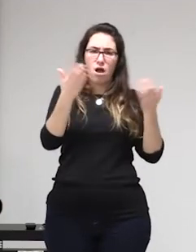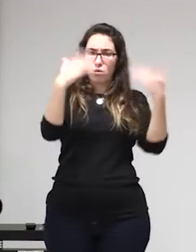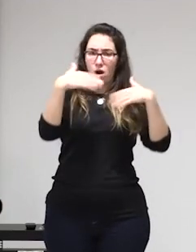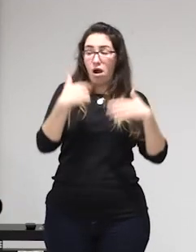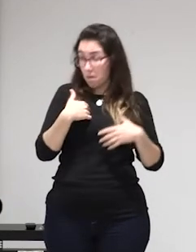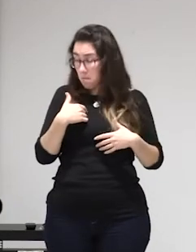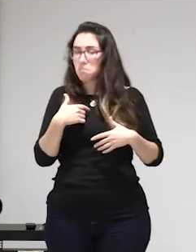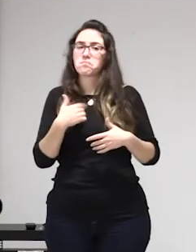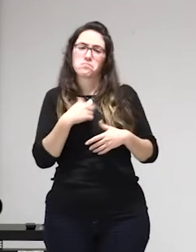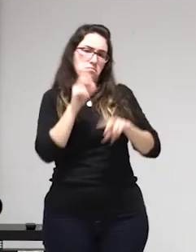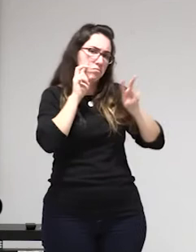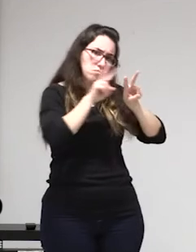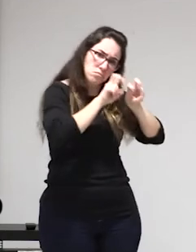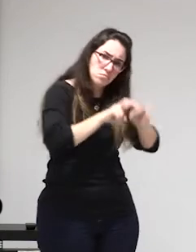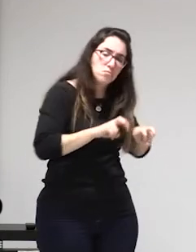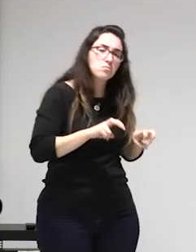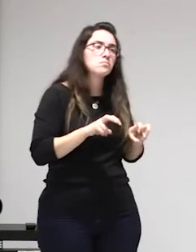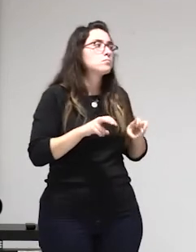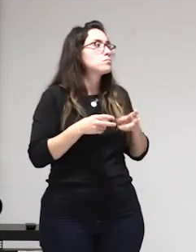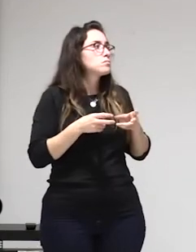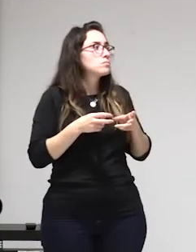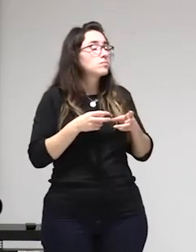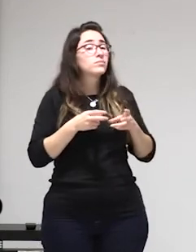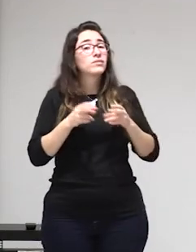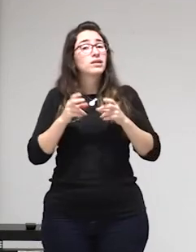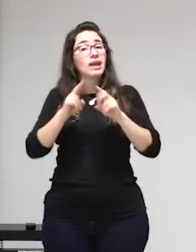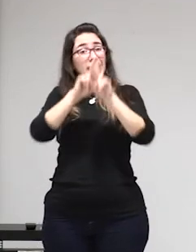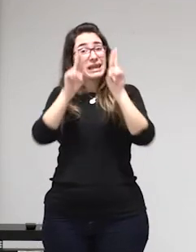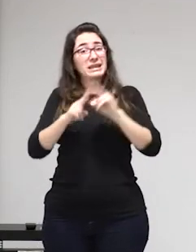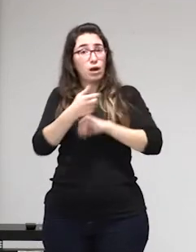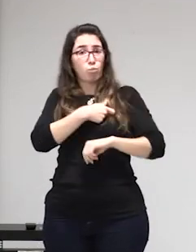sostiene que multando al putero disminuimos la trata vale